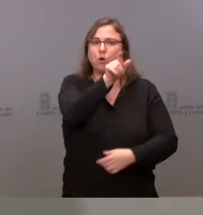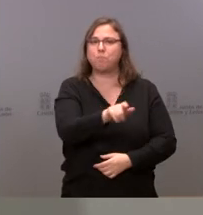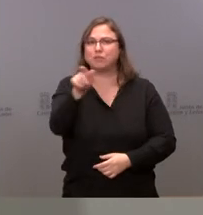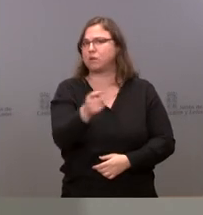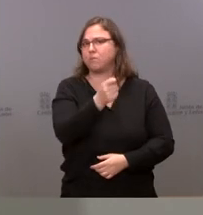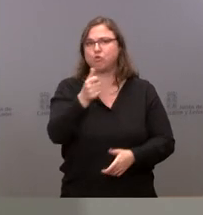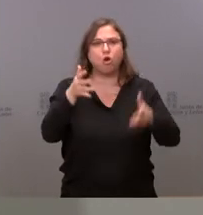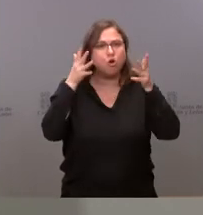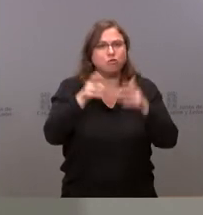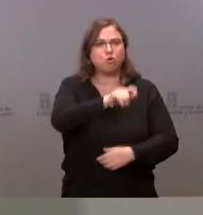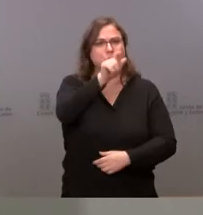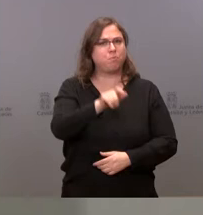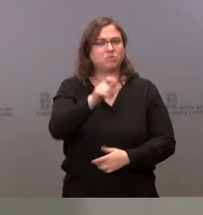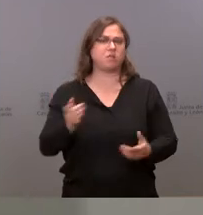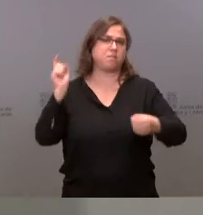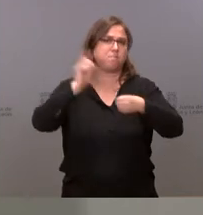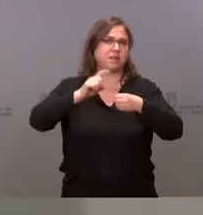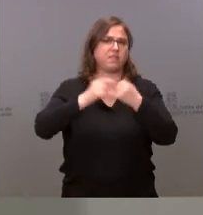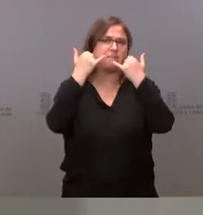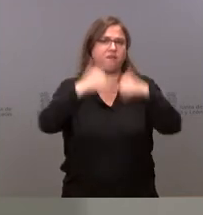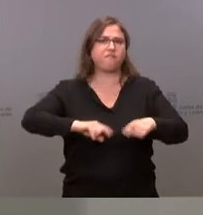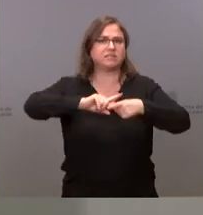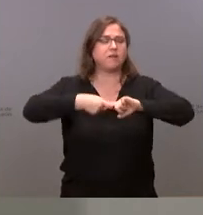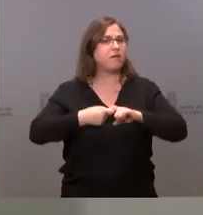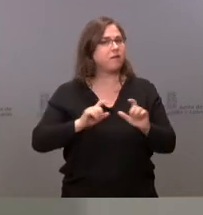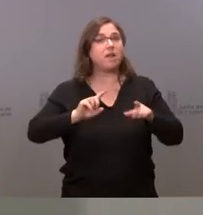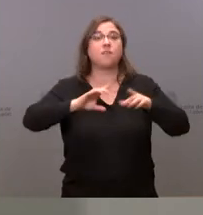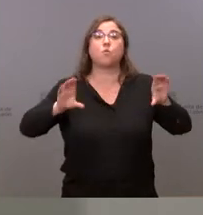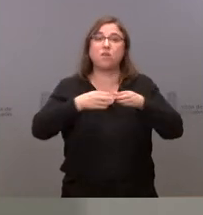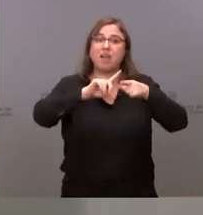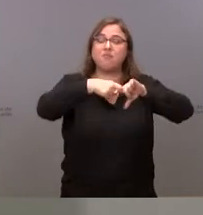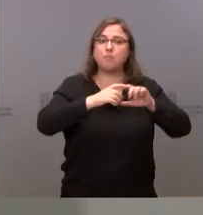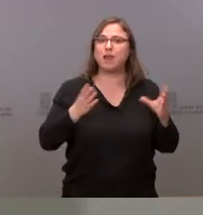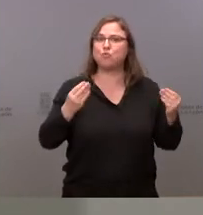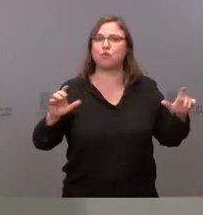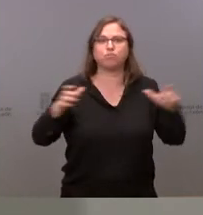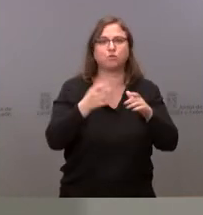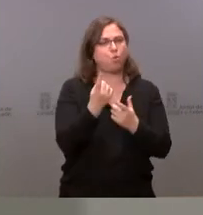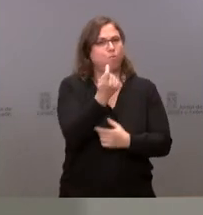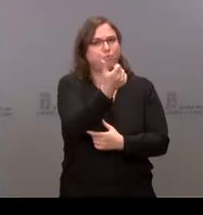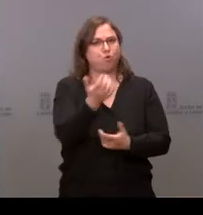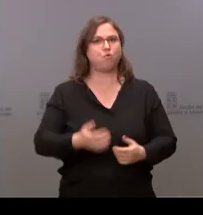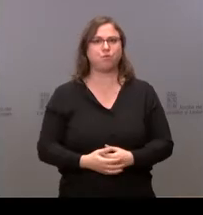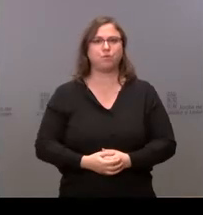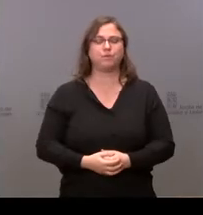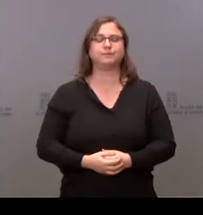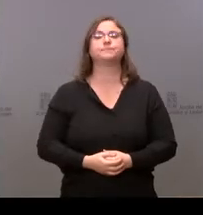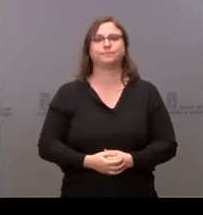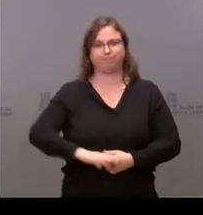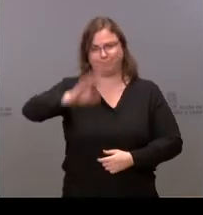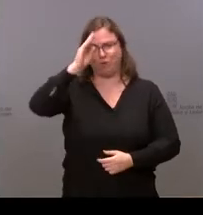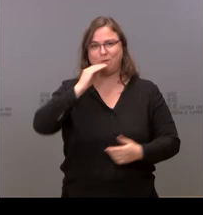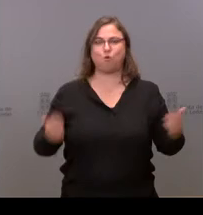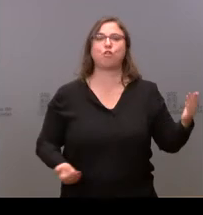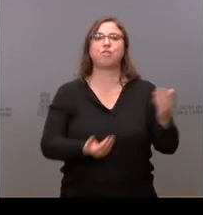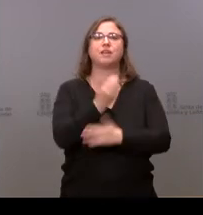personas asistentes a celebraciones reducir el número de unidades familiares distintas que se presentan en las mismas sí hola hola buenos